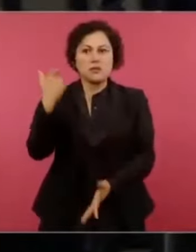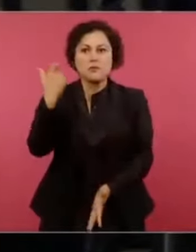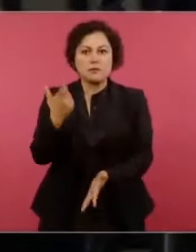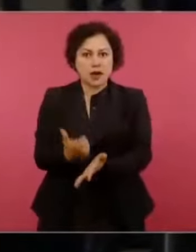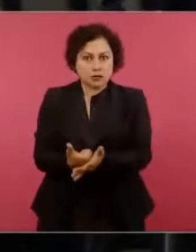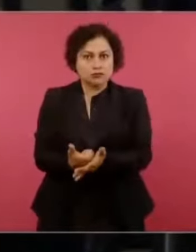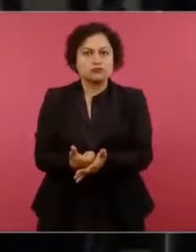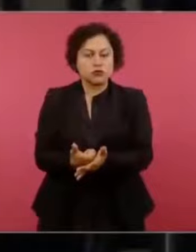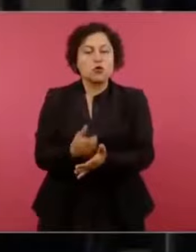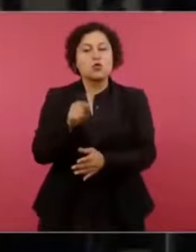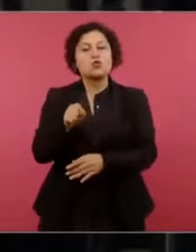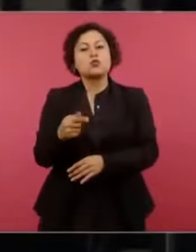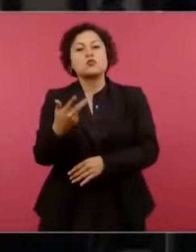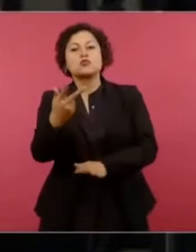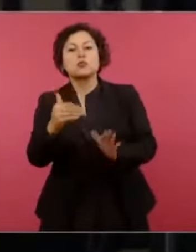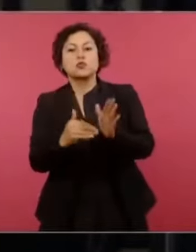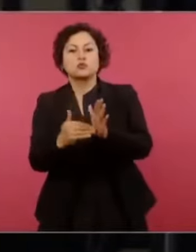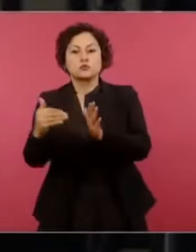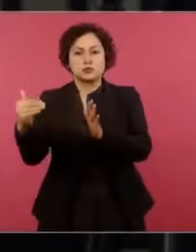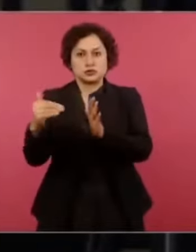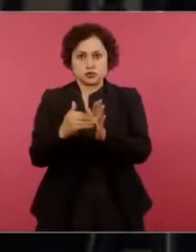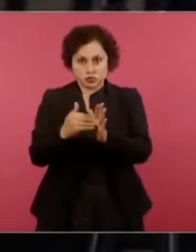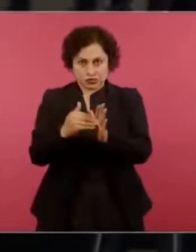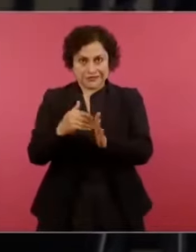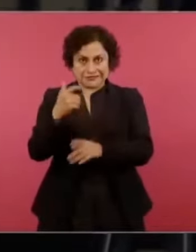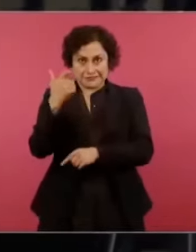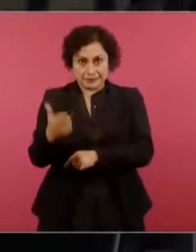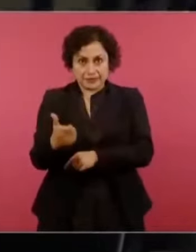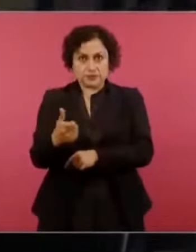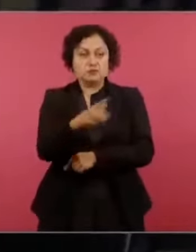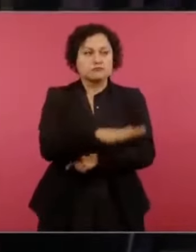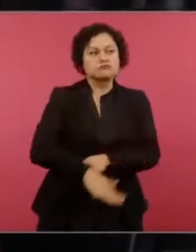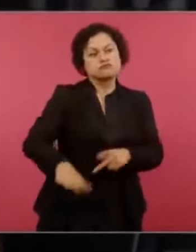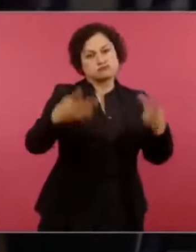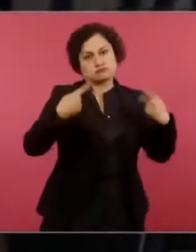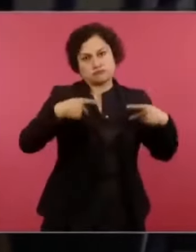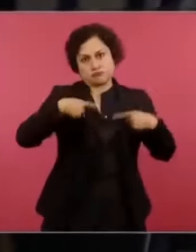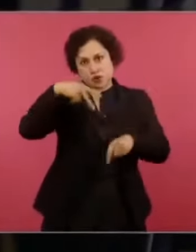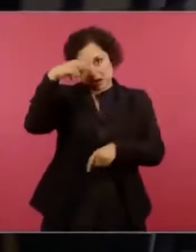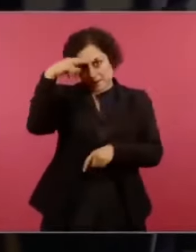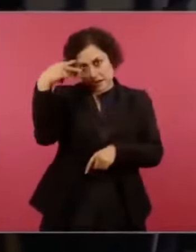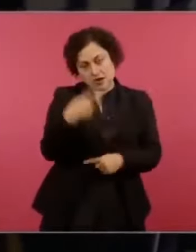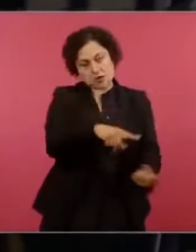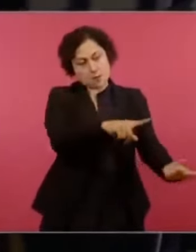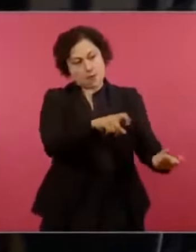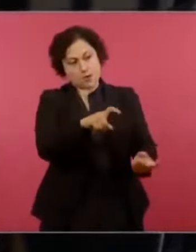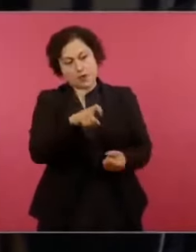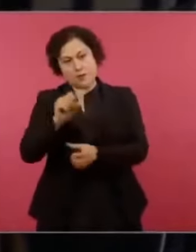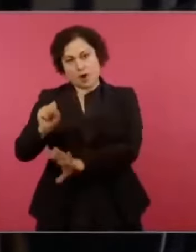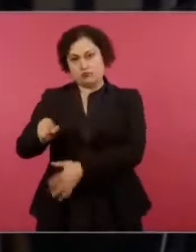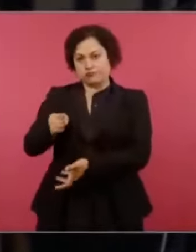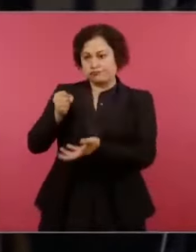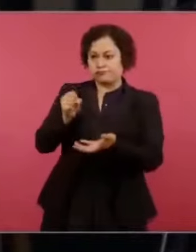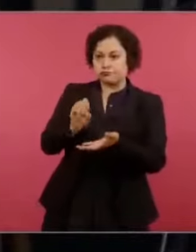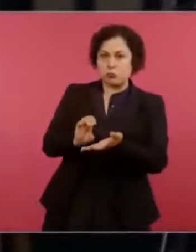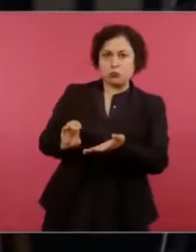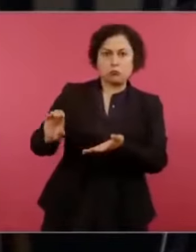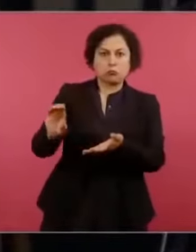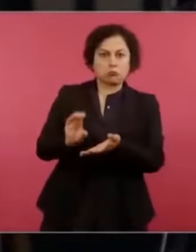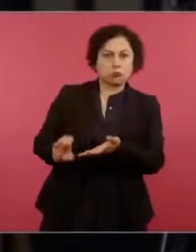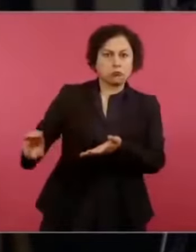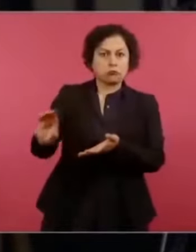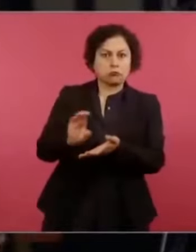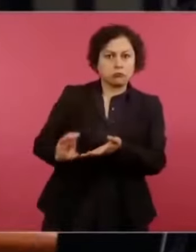millones de pesos. En este caso, presidente, pues queda claro que hay personas o